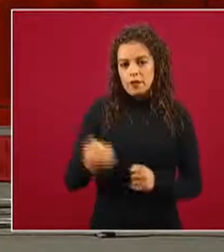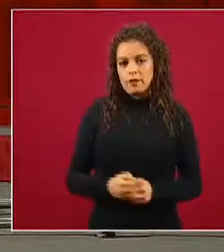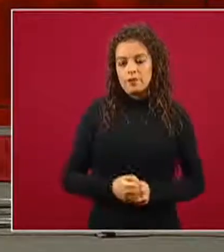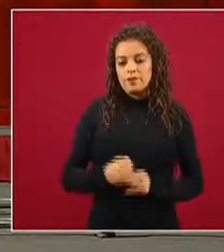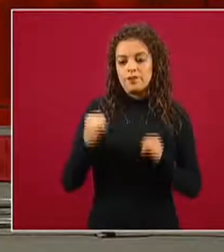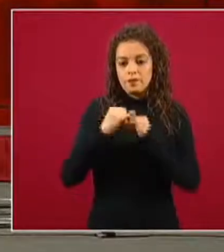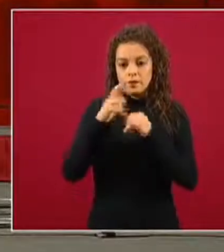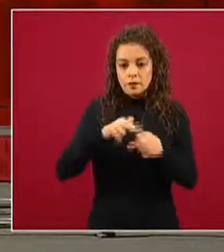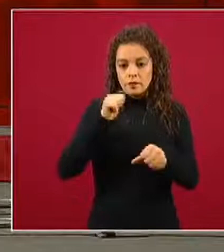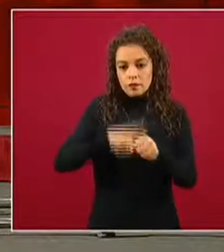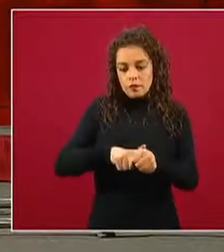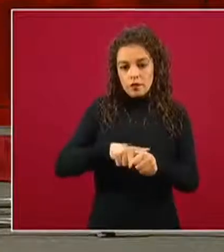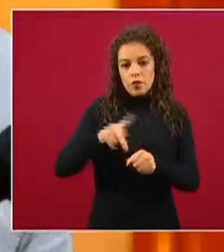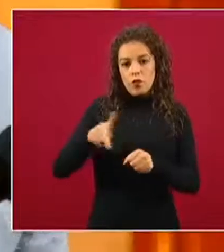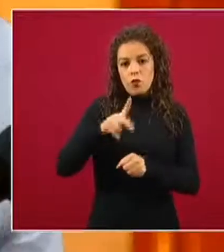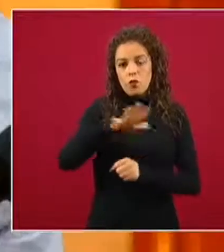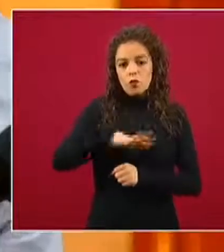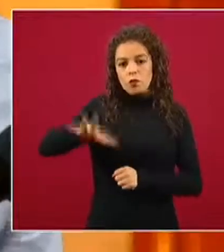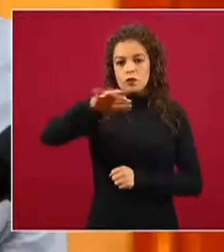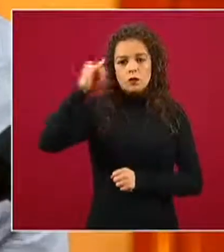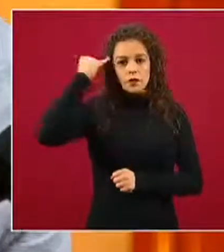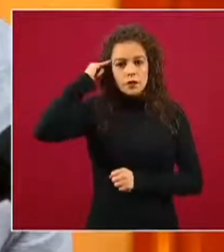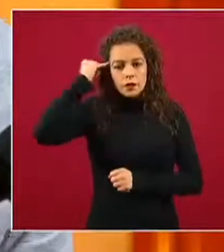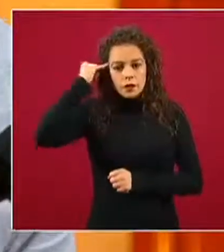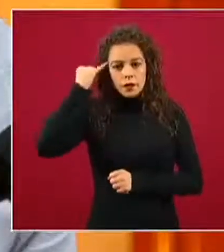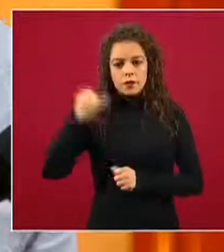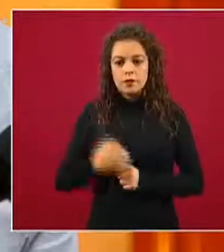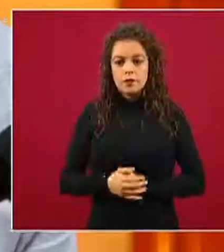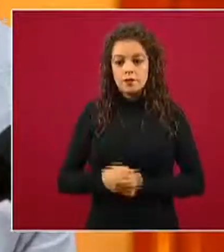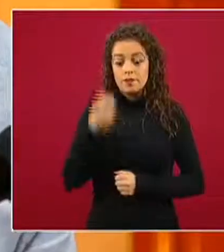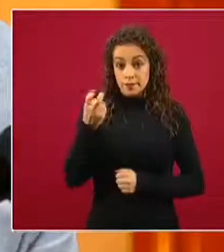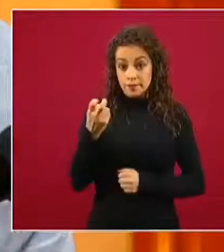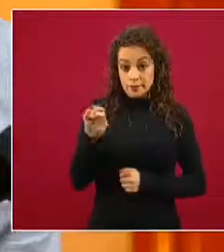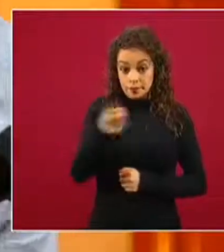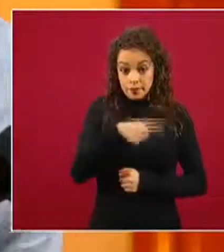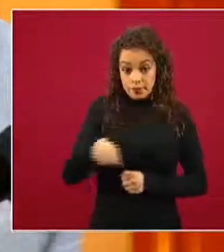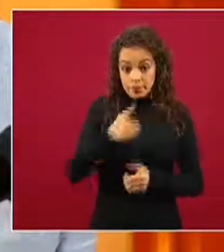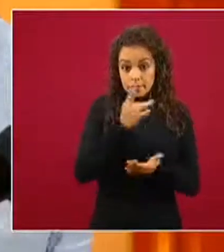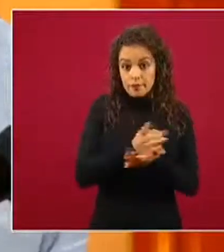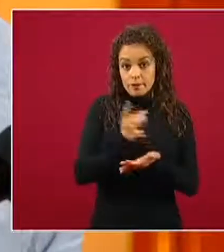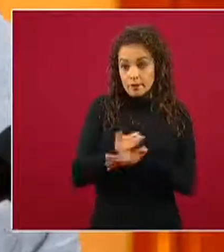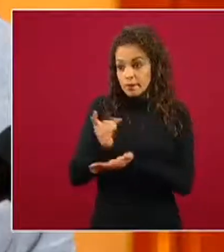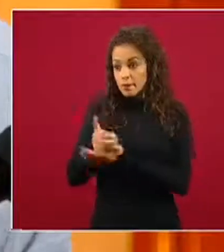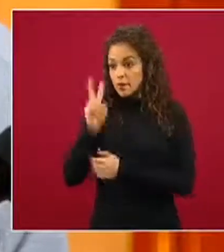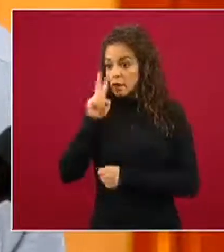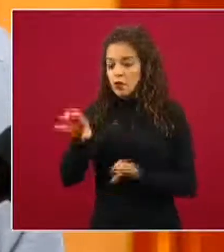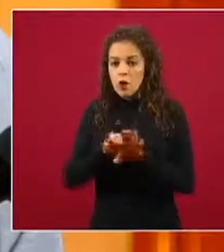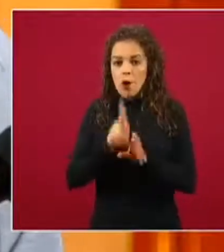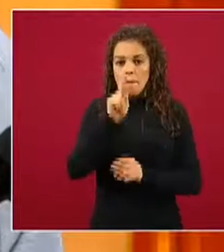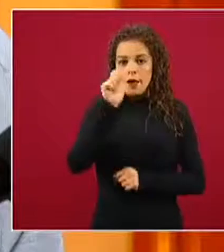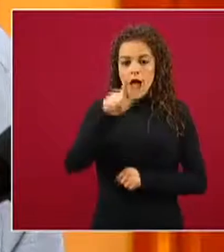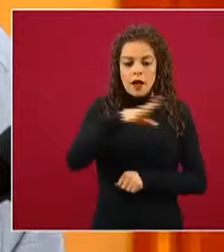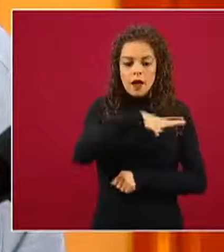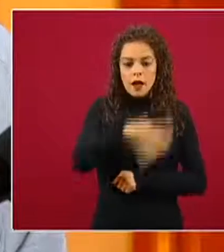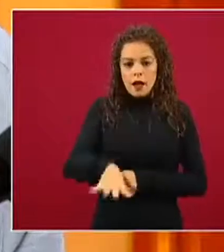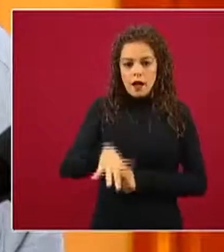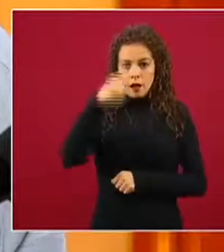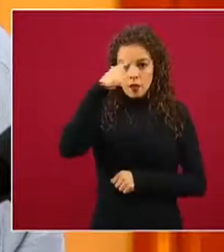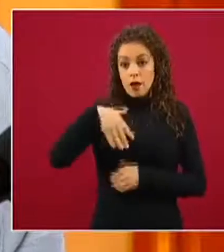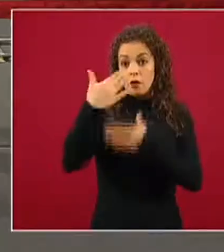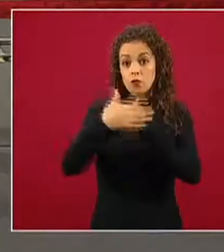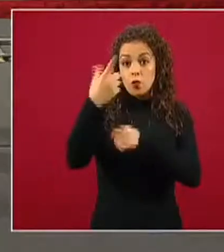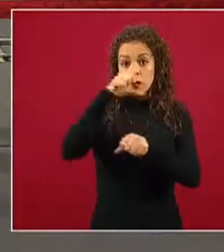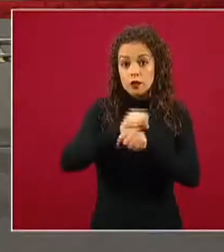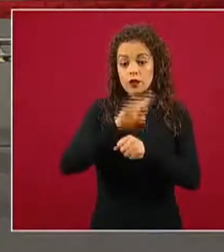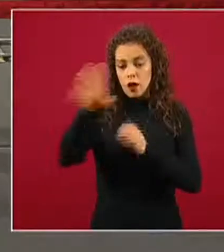de Pueblos y el justamente identificando el plan general que presentaremos en el curso de la próxima